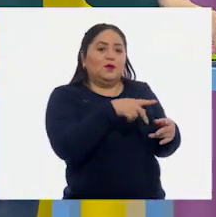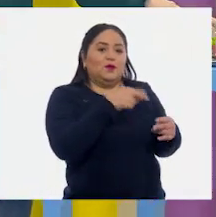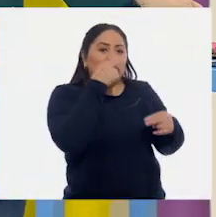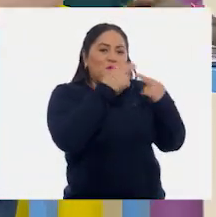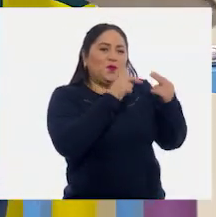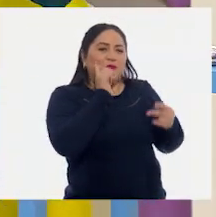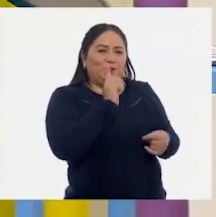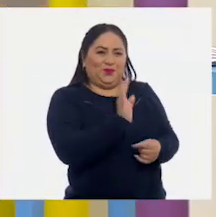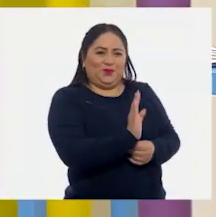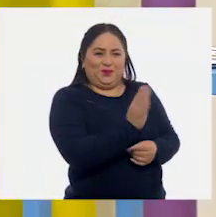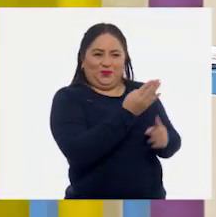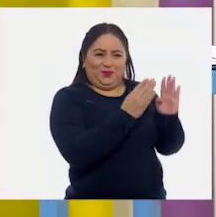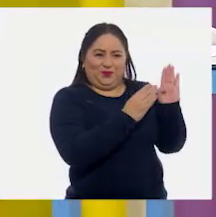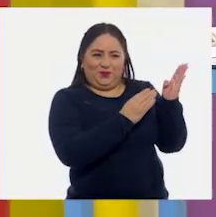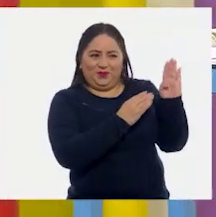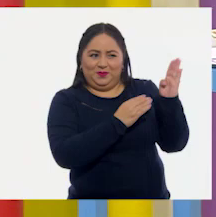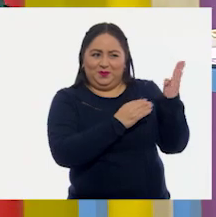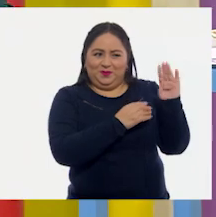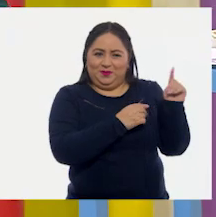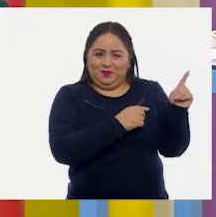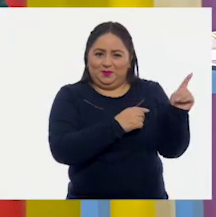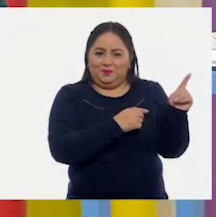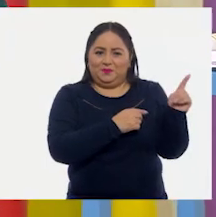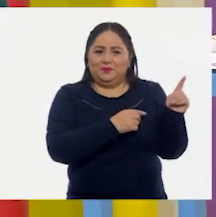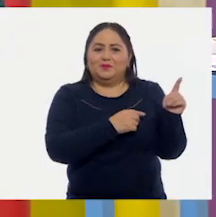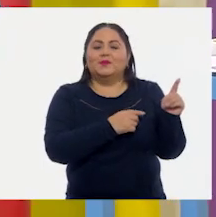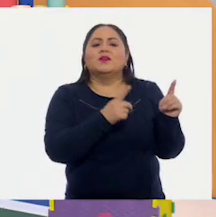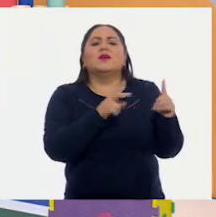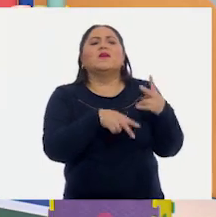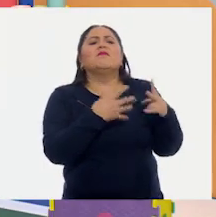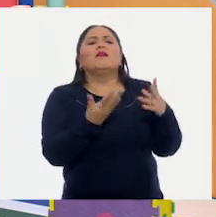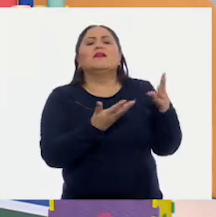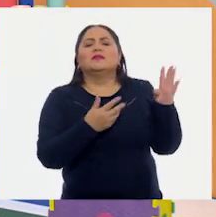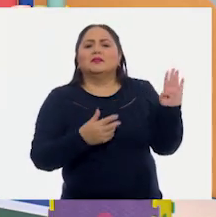de nubes. ¡Ajá! A ver, ¿qué vas a hacer, Mariana?